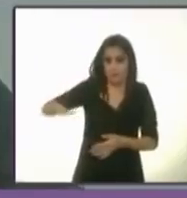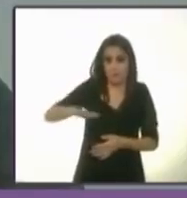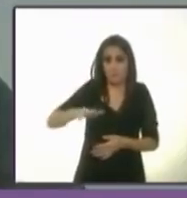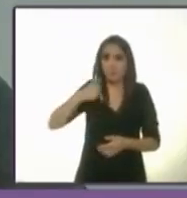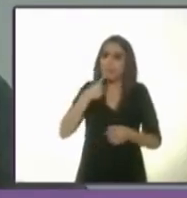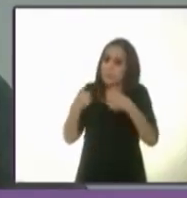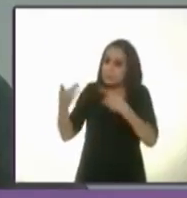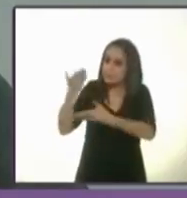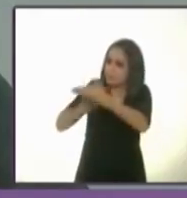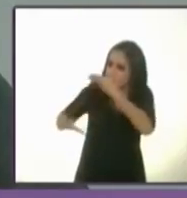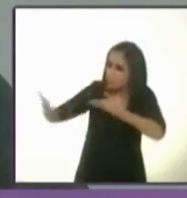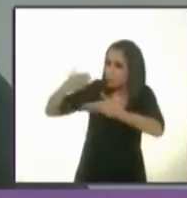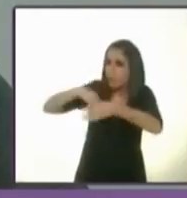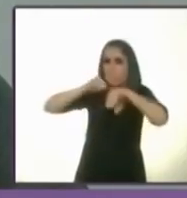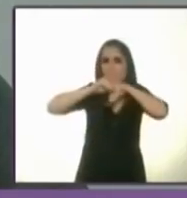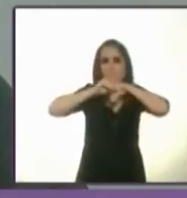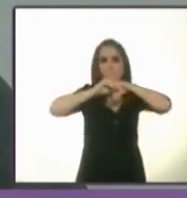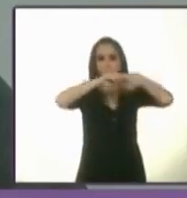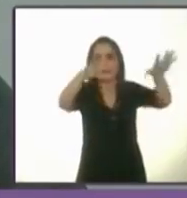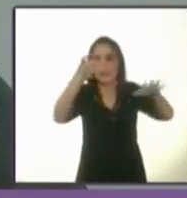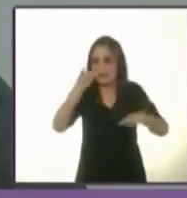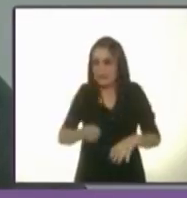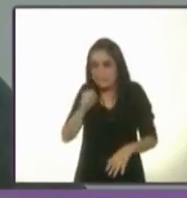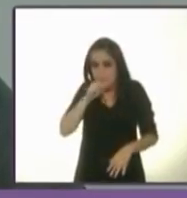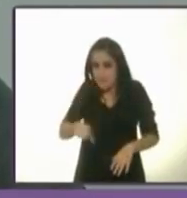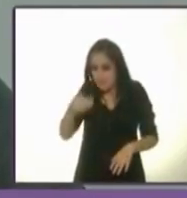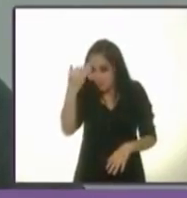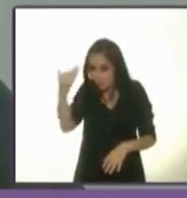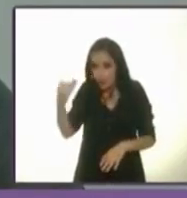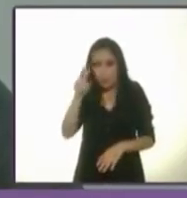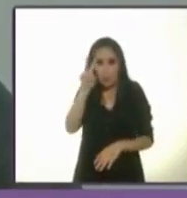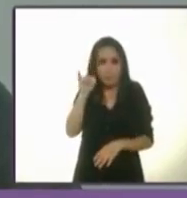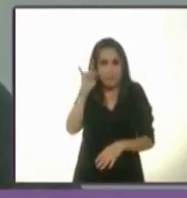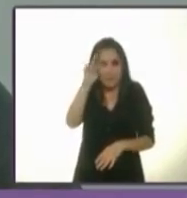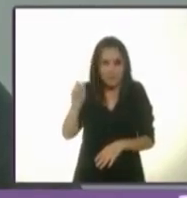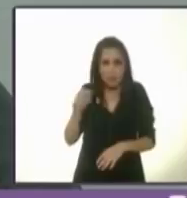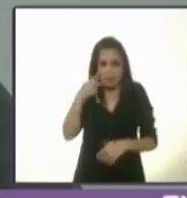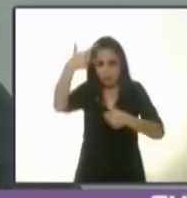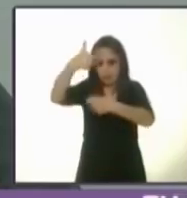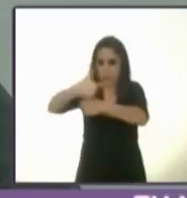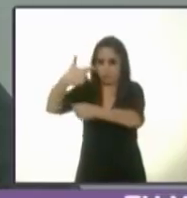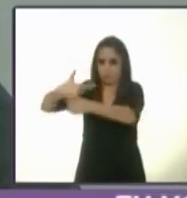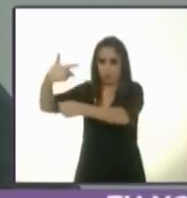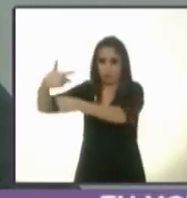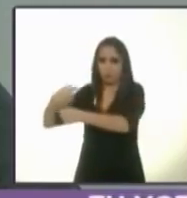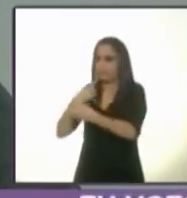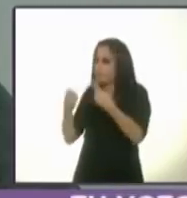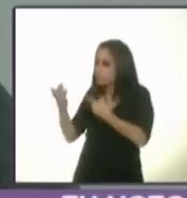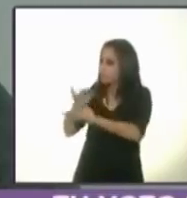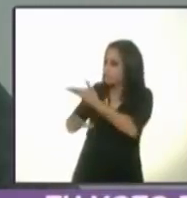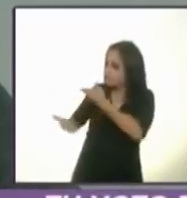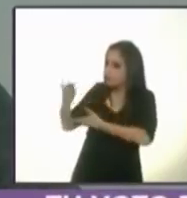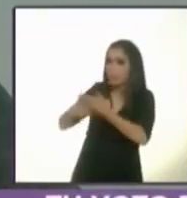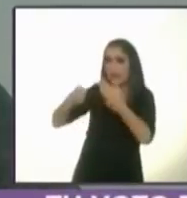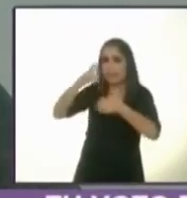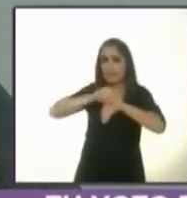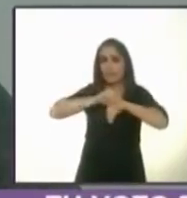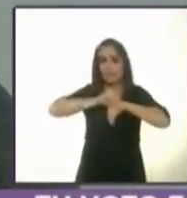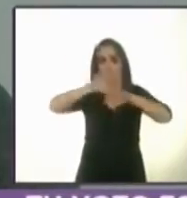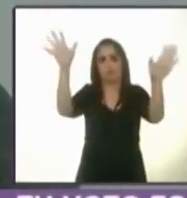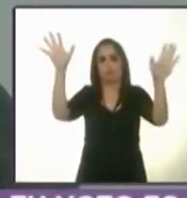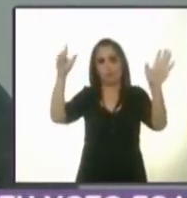deberá ser público en tiempo real e internet. Esto deberá ser registrado y causará precedente,